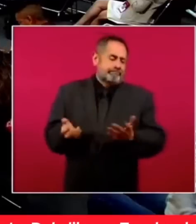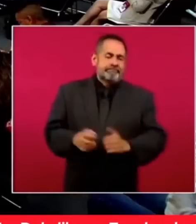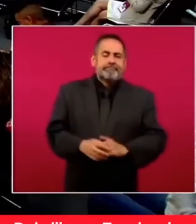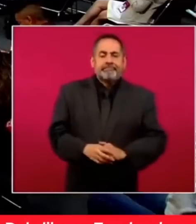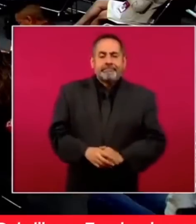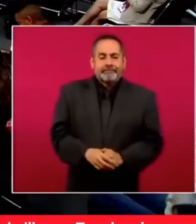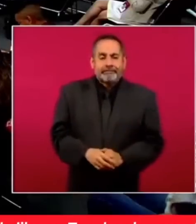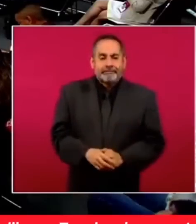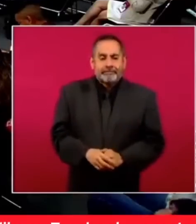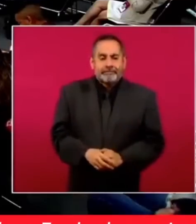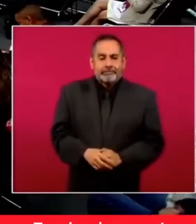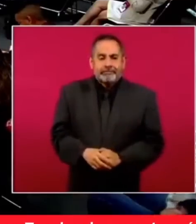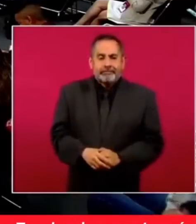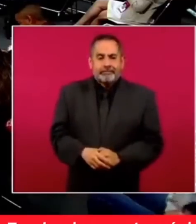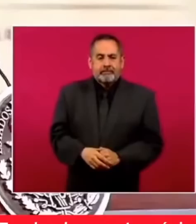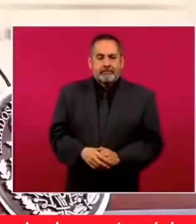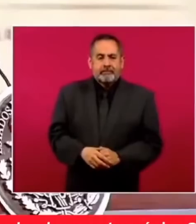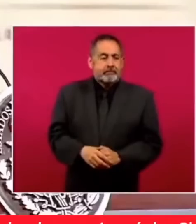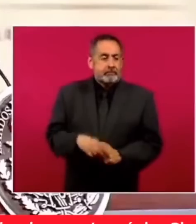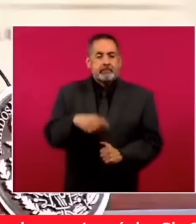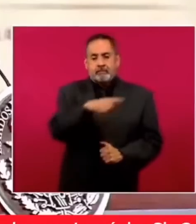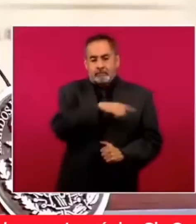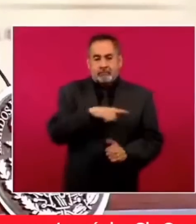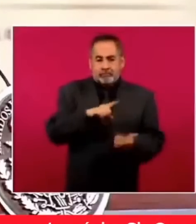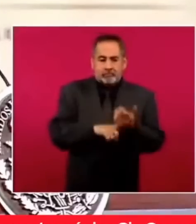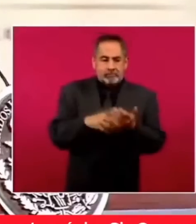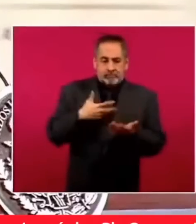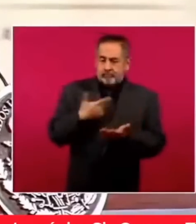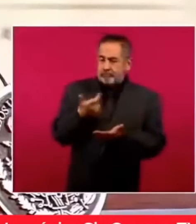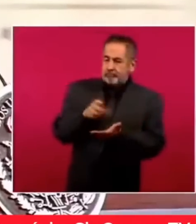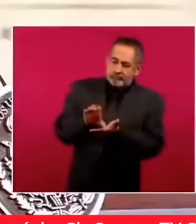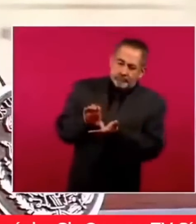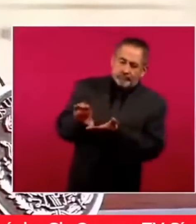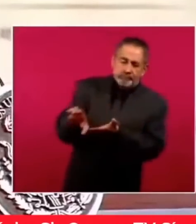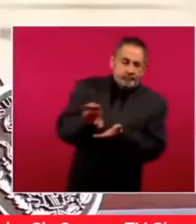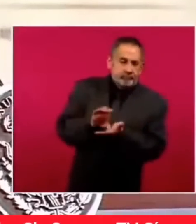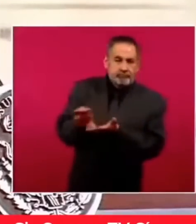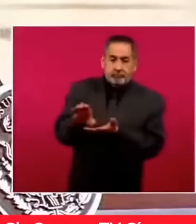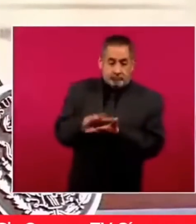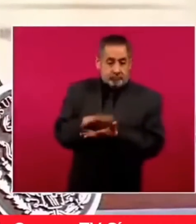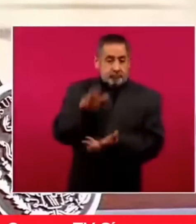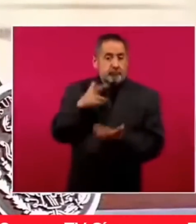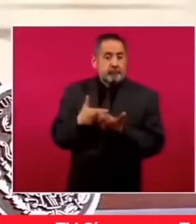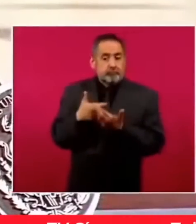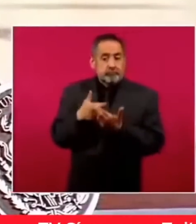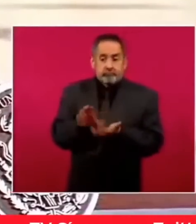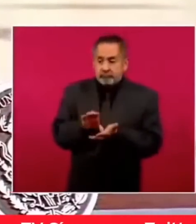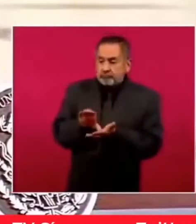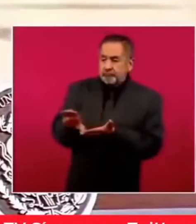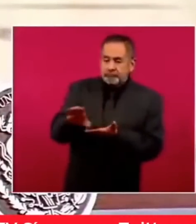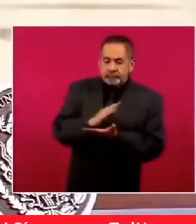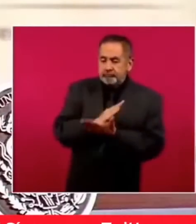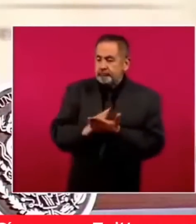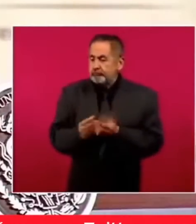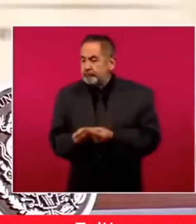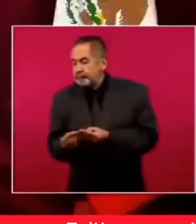había una partida muy grande para moches.